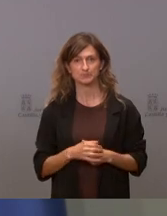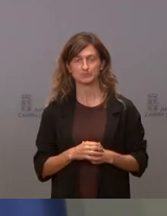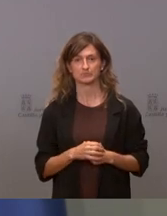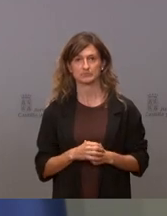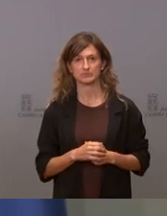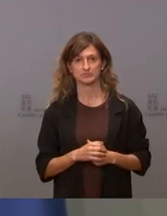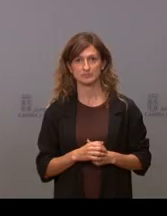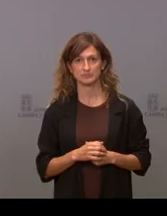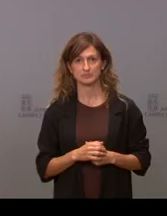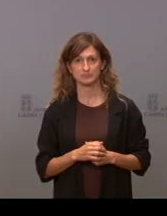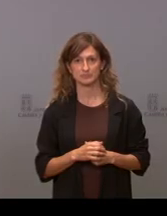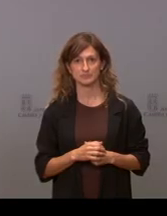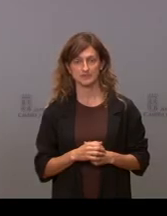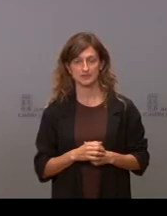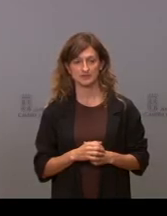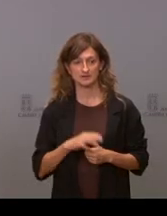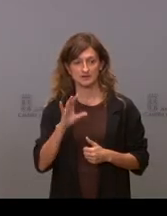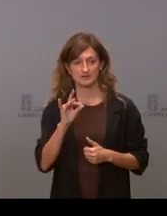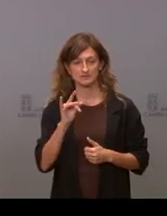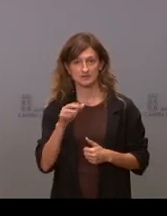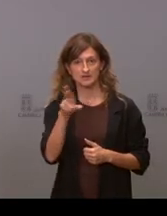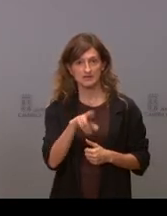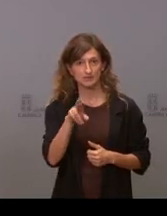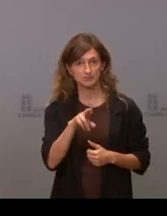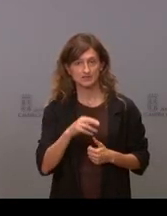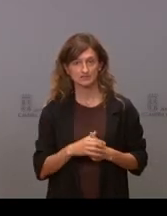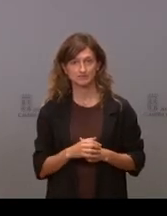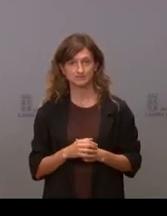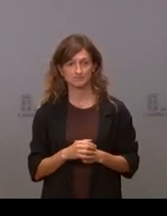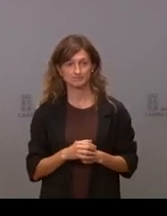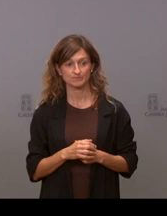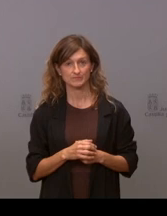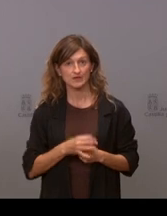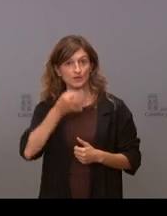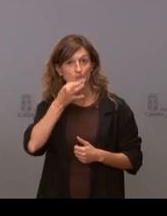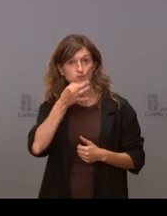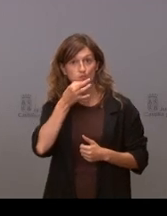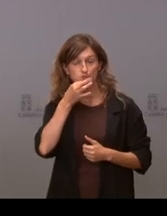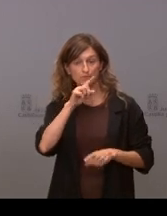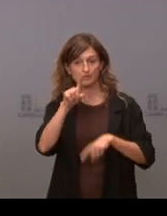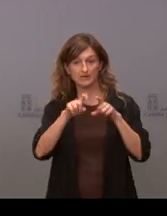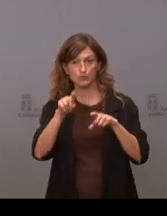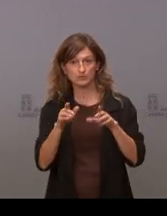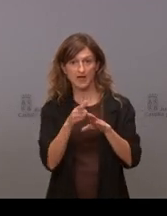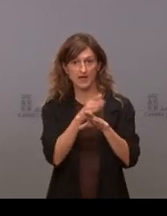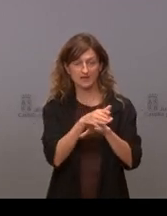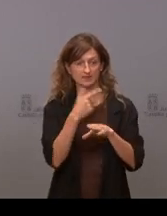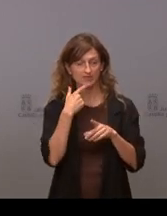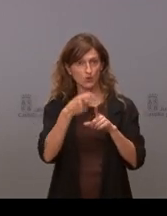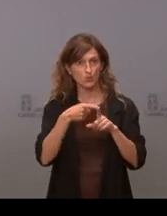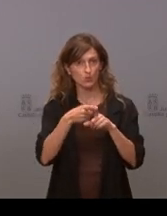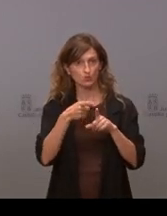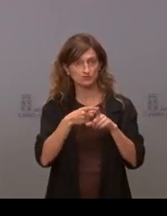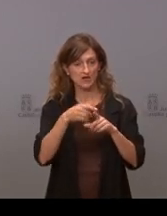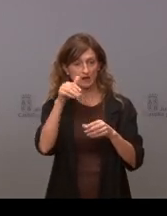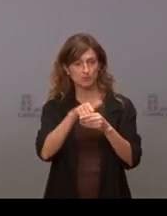Sí se la aclaro también si quiere es simplemente que en el discurso antes de las preguntas hablaba de que se utilizaba el voto en